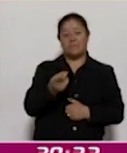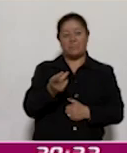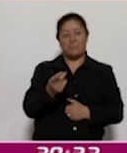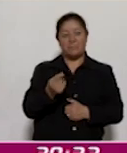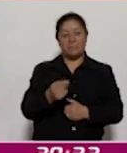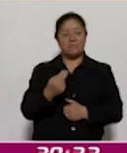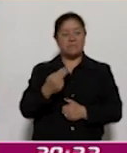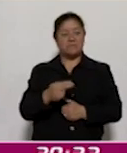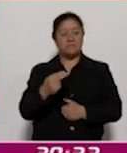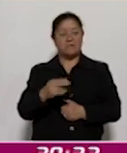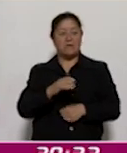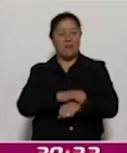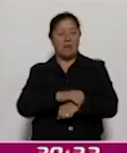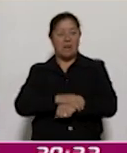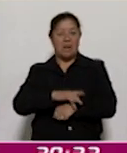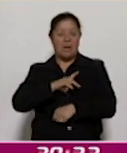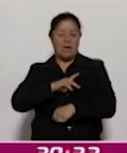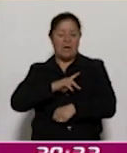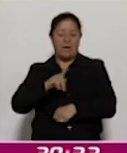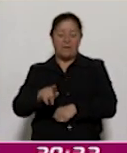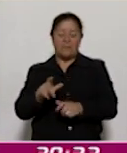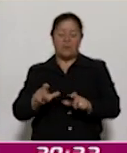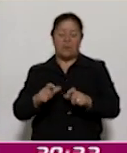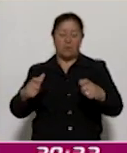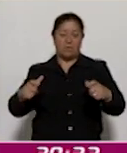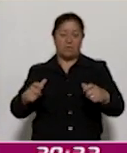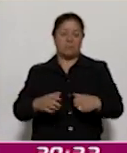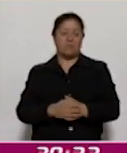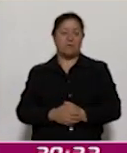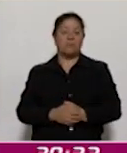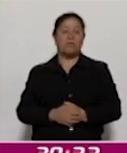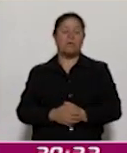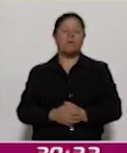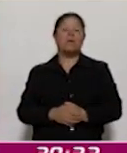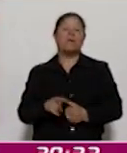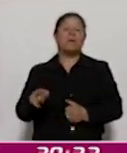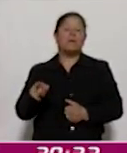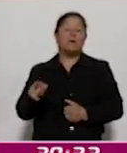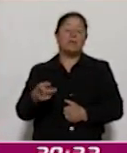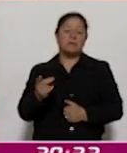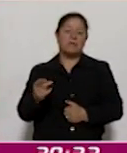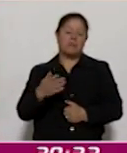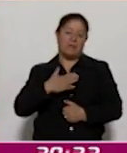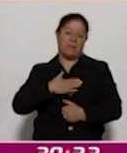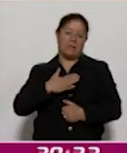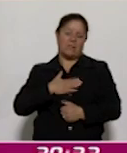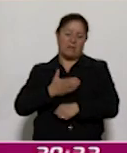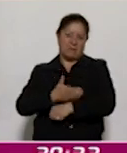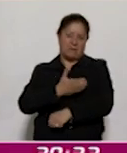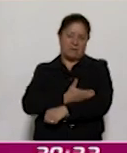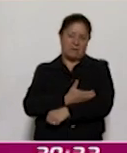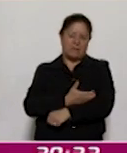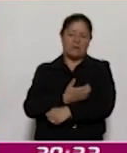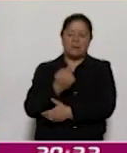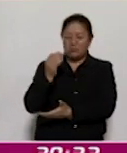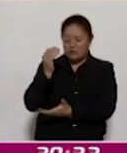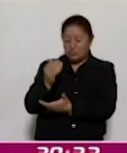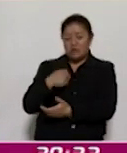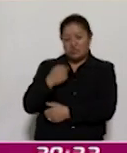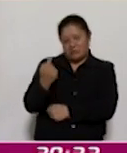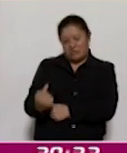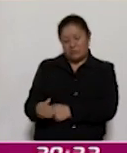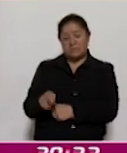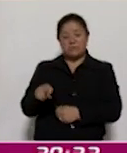amigo el guante. Ese perrito es un perrito que me acompañó en mi infancia. Ese perrito fue elaborado en